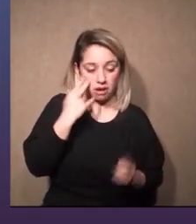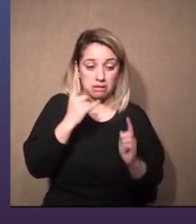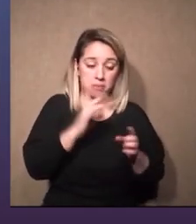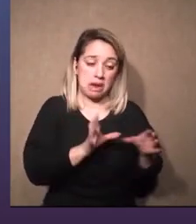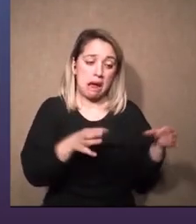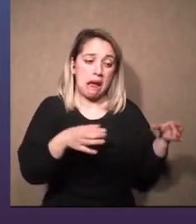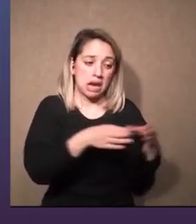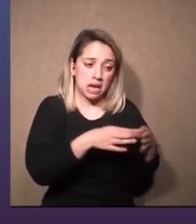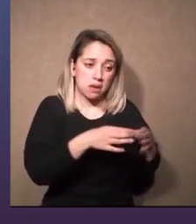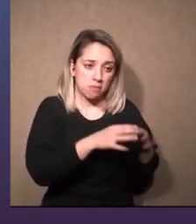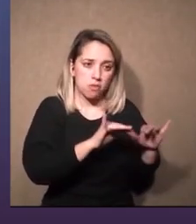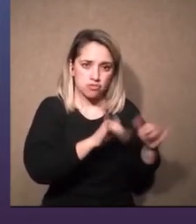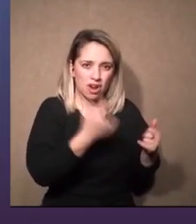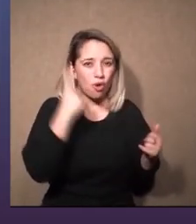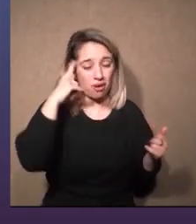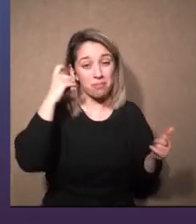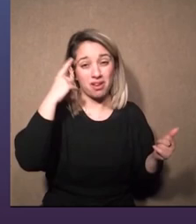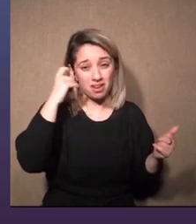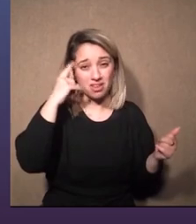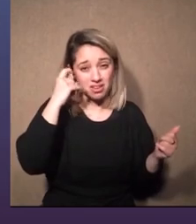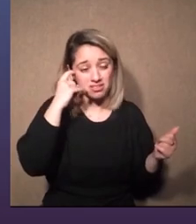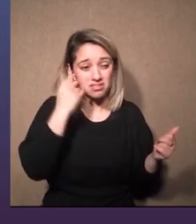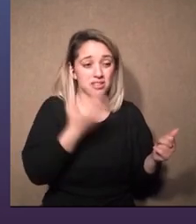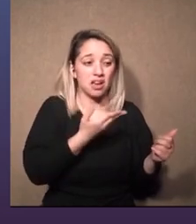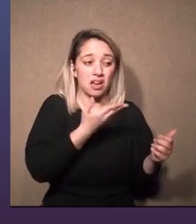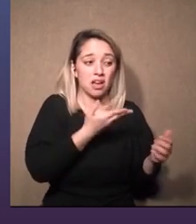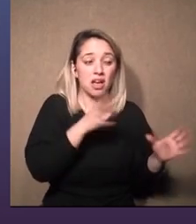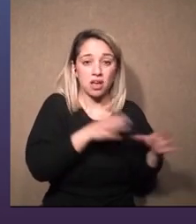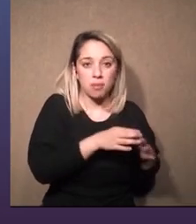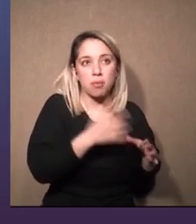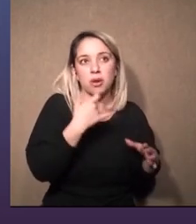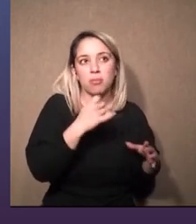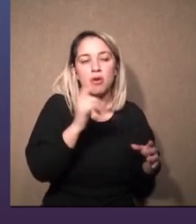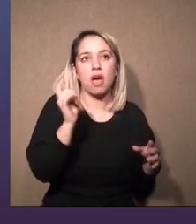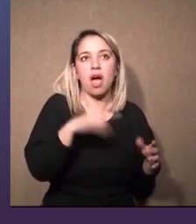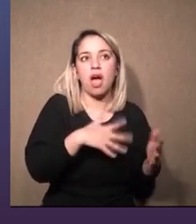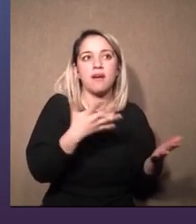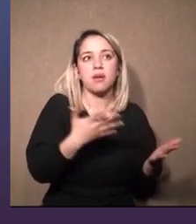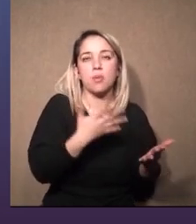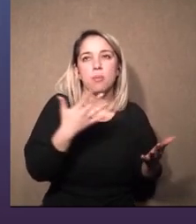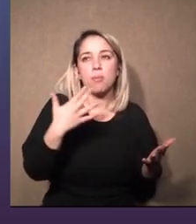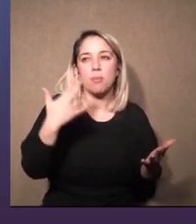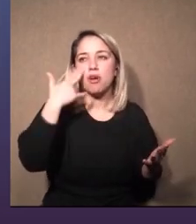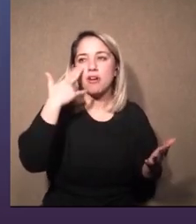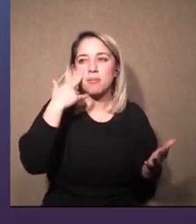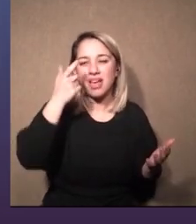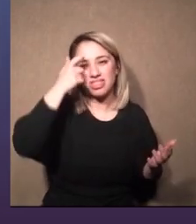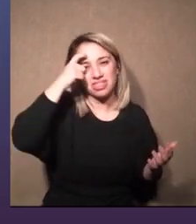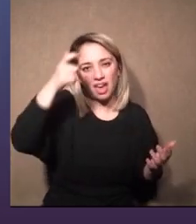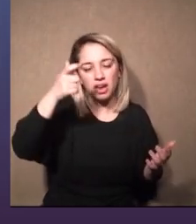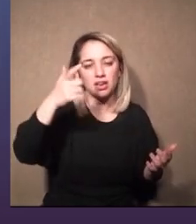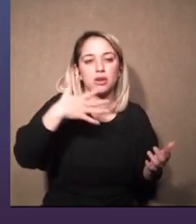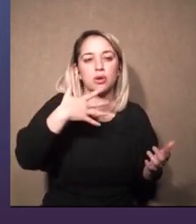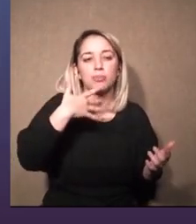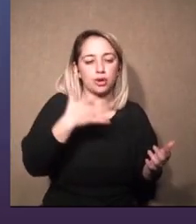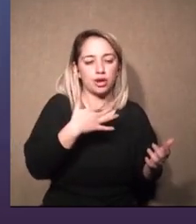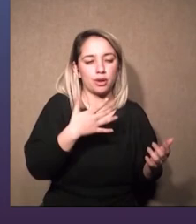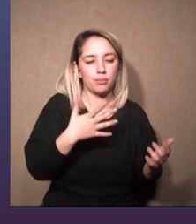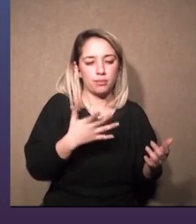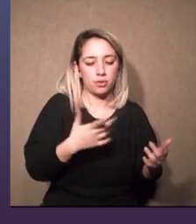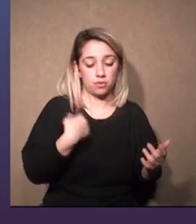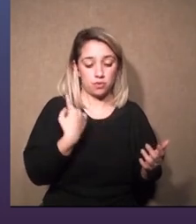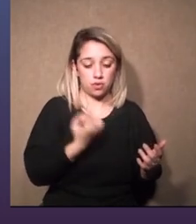entrenado para que sepa cuando hay un problema técnico un ejemplo de